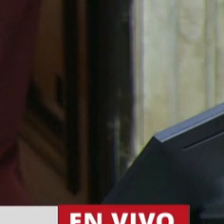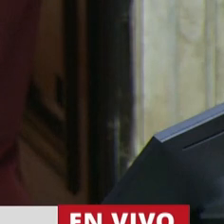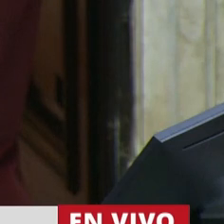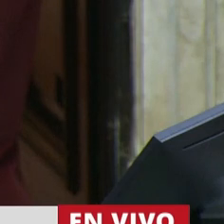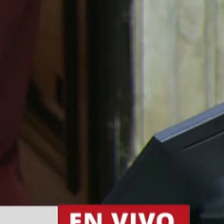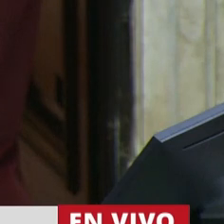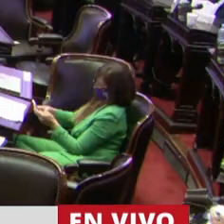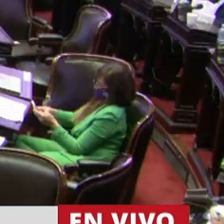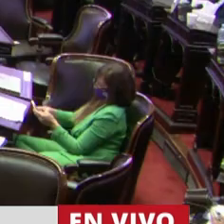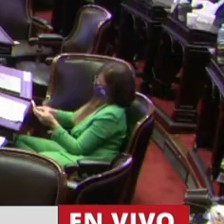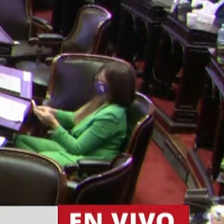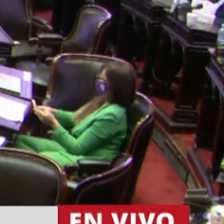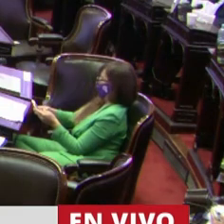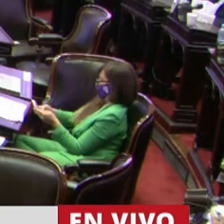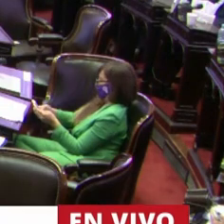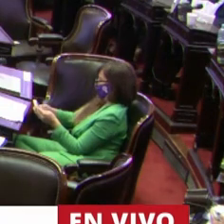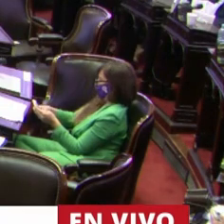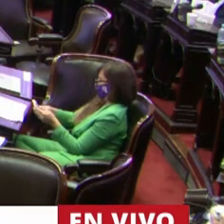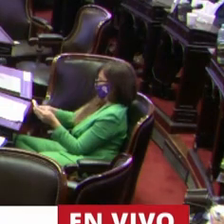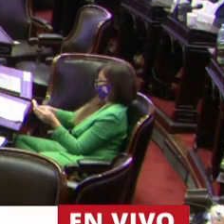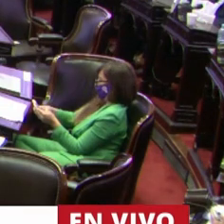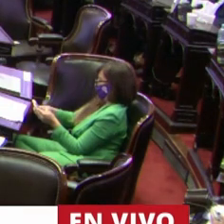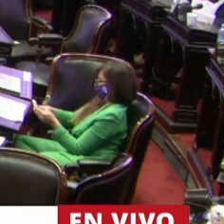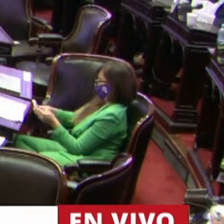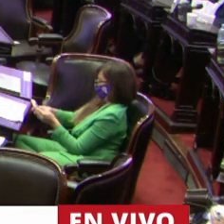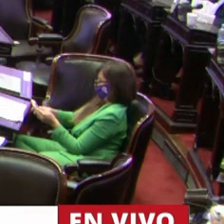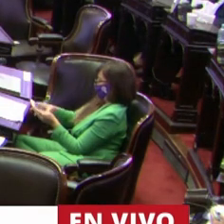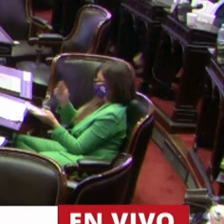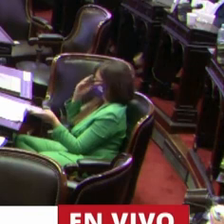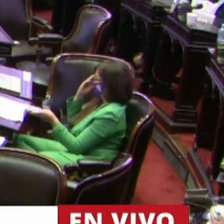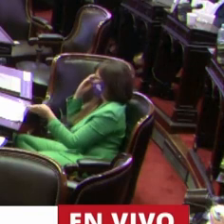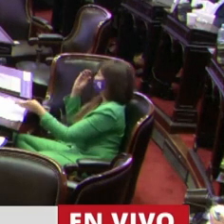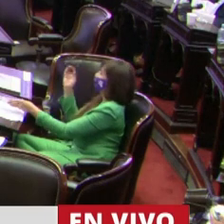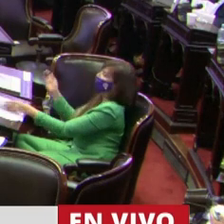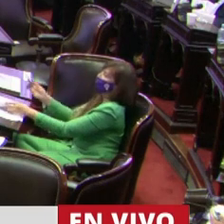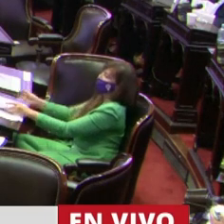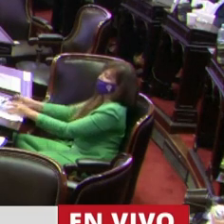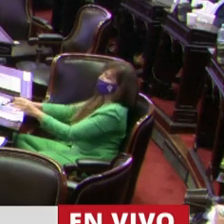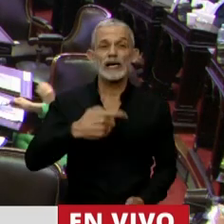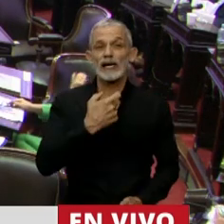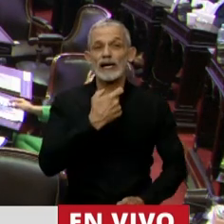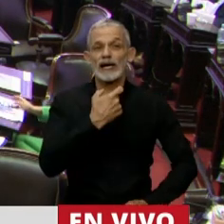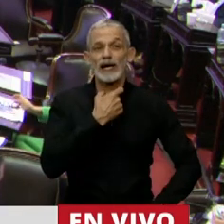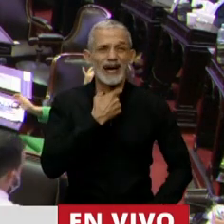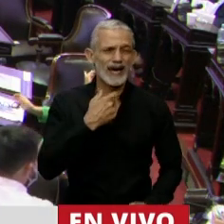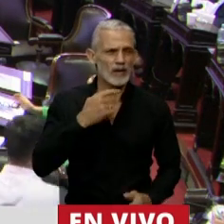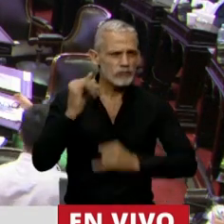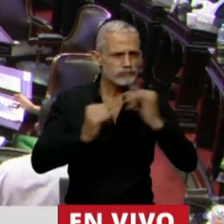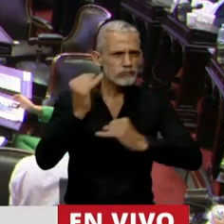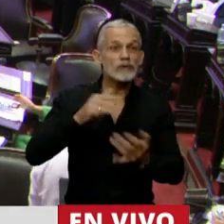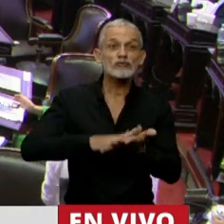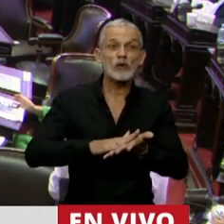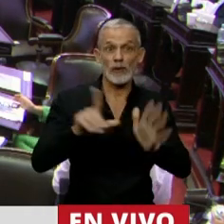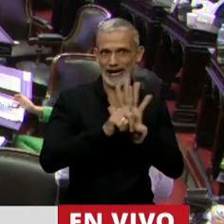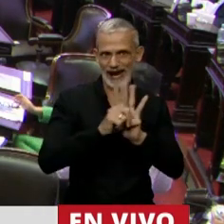Gracias, señor Presidente. En nombre del Bloque Acción Federal queremos destacar la iniciativa de la Ley